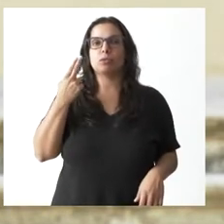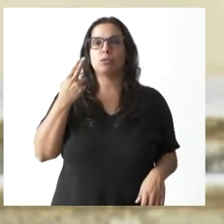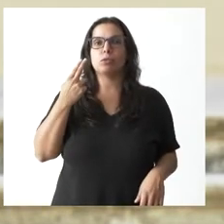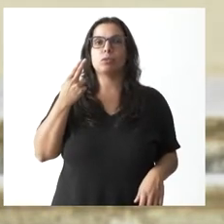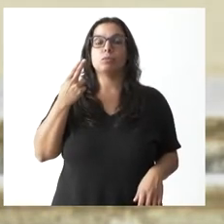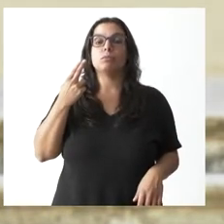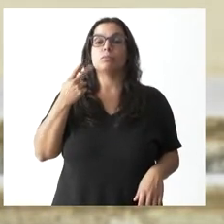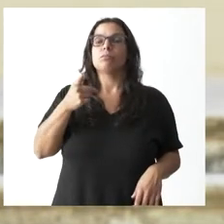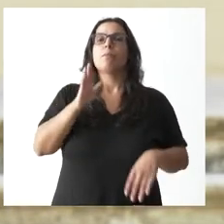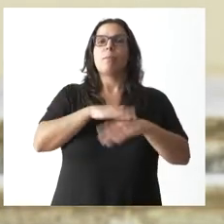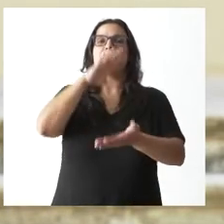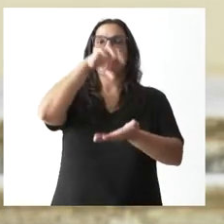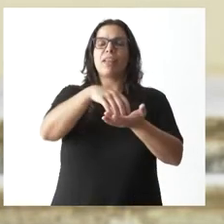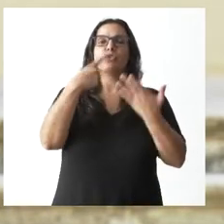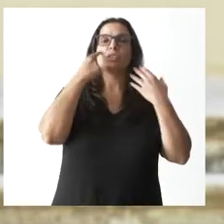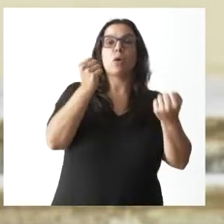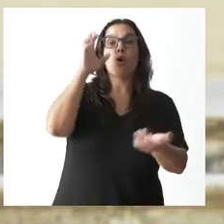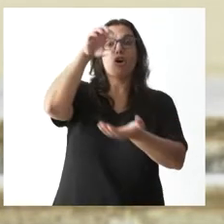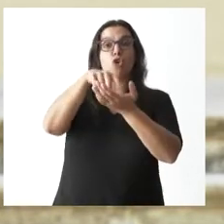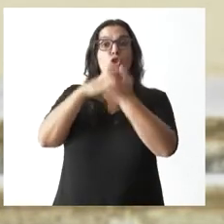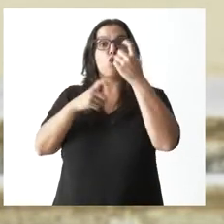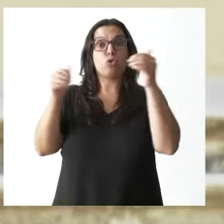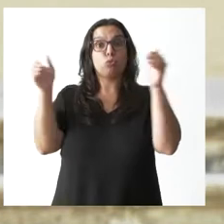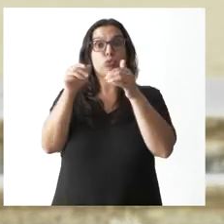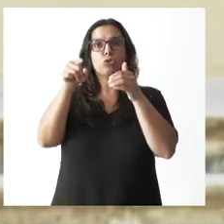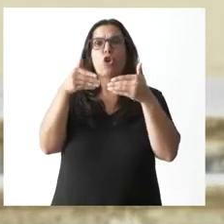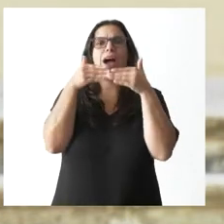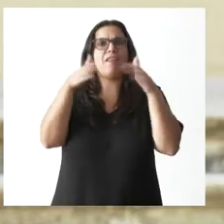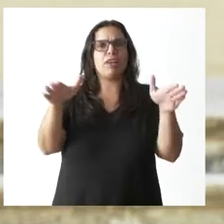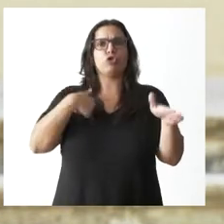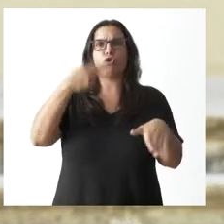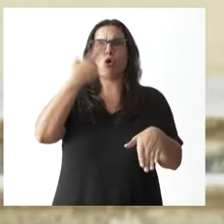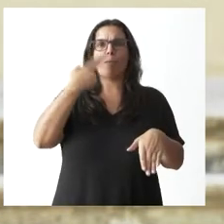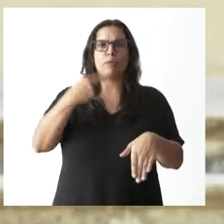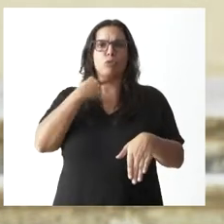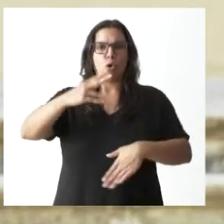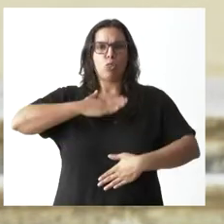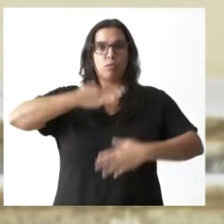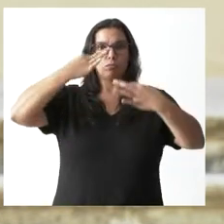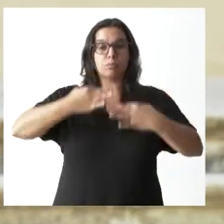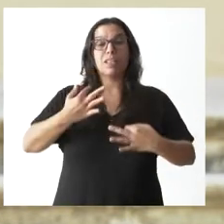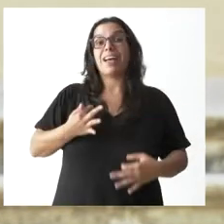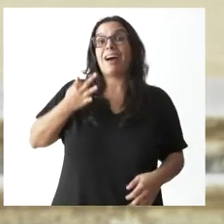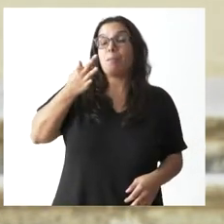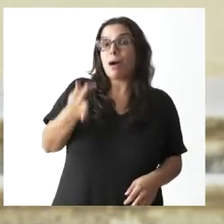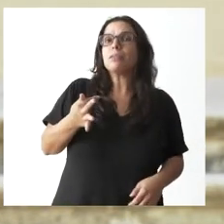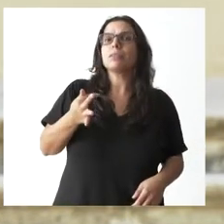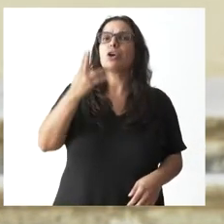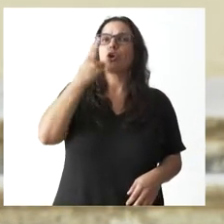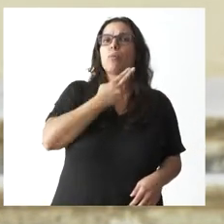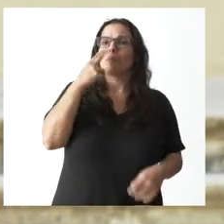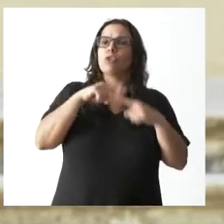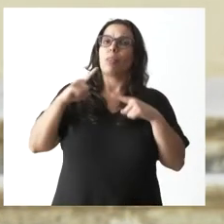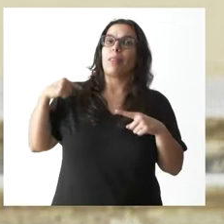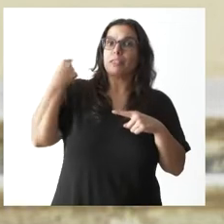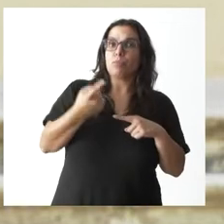centros de salud y los consultorios estarían abiertos. Y, además, no solo eso, ha habido un compromiso posterior